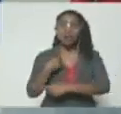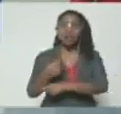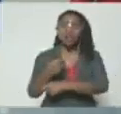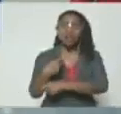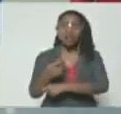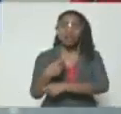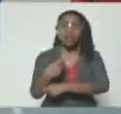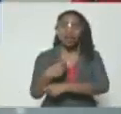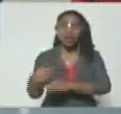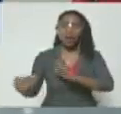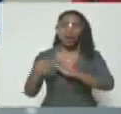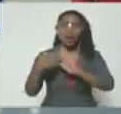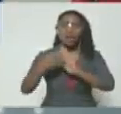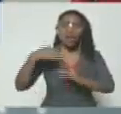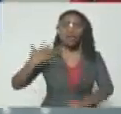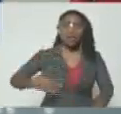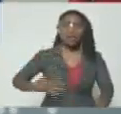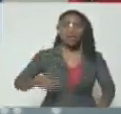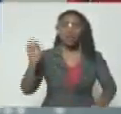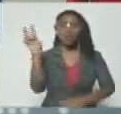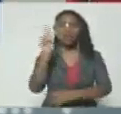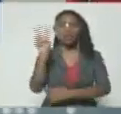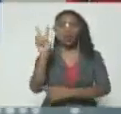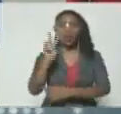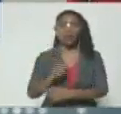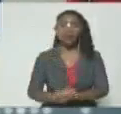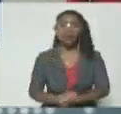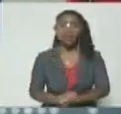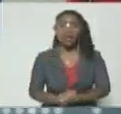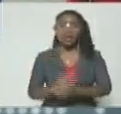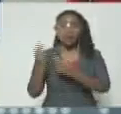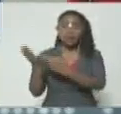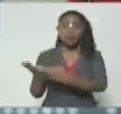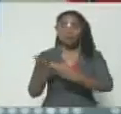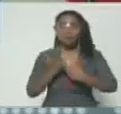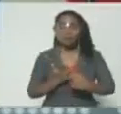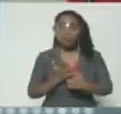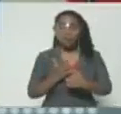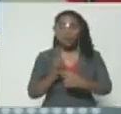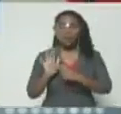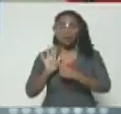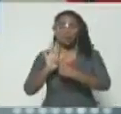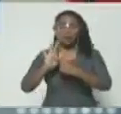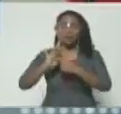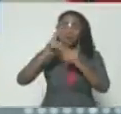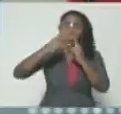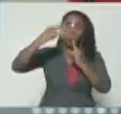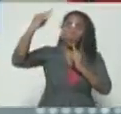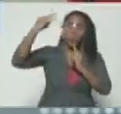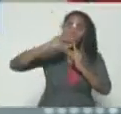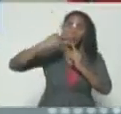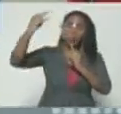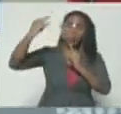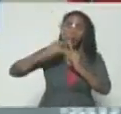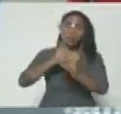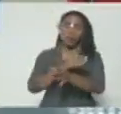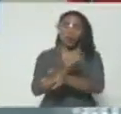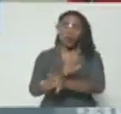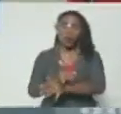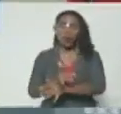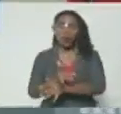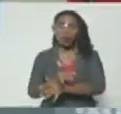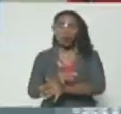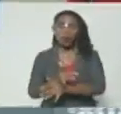contra el derecho de los venezolanos a recibir la señal de los Juegos